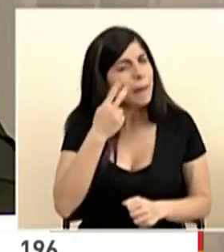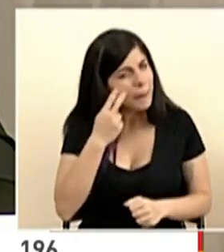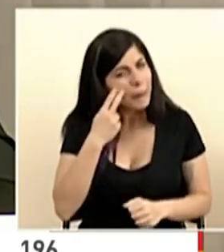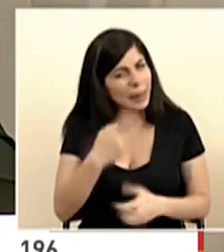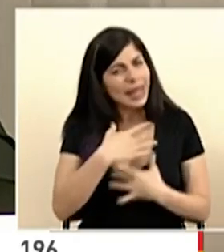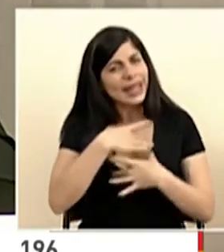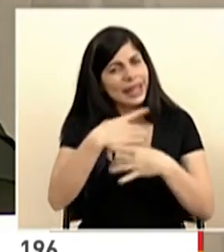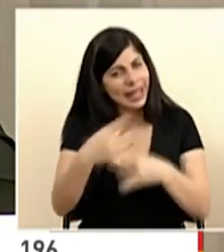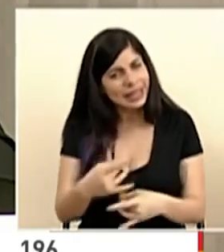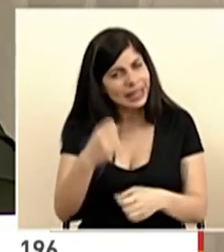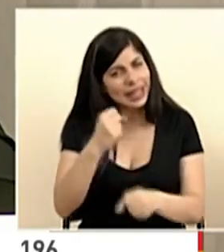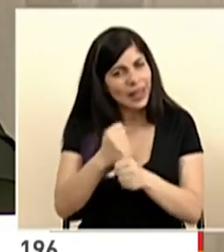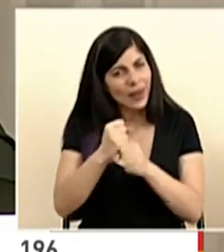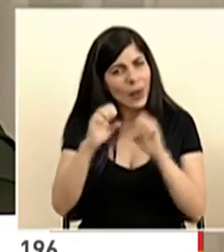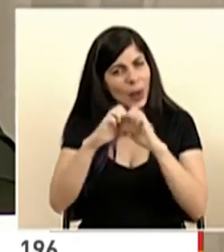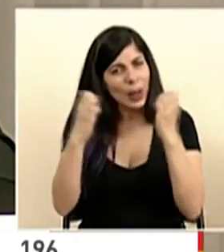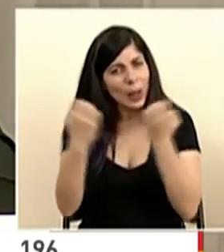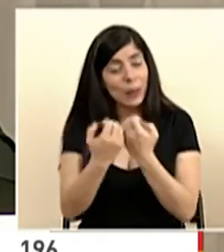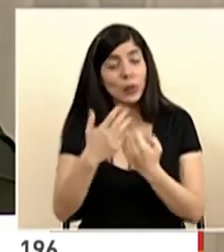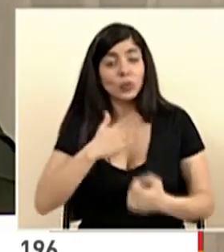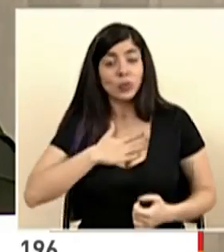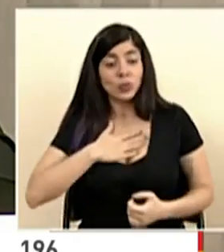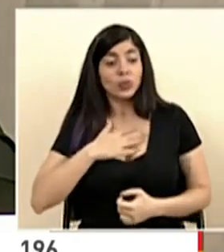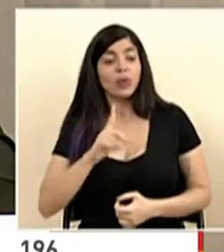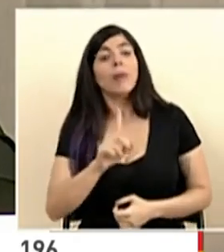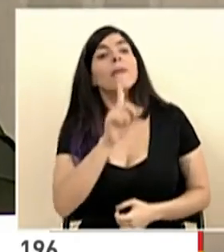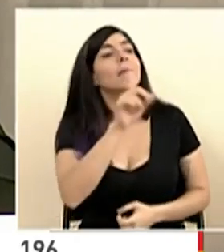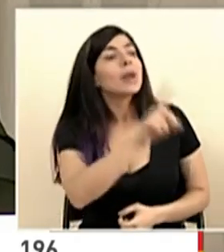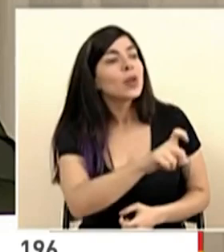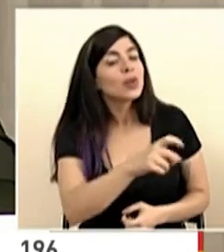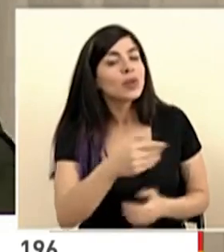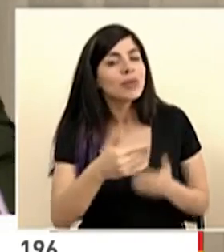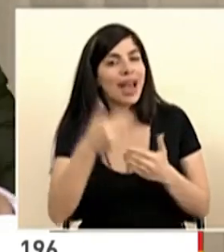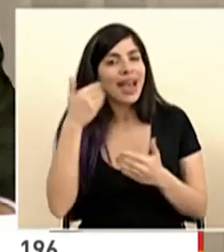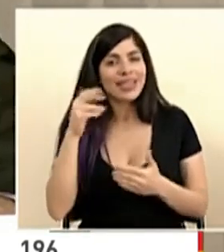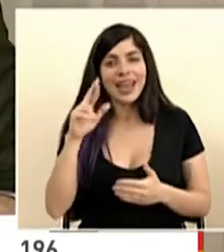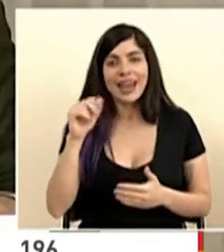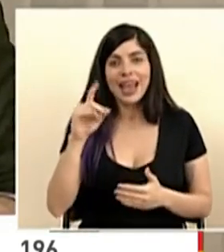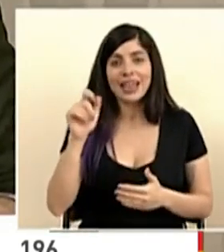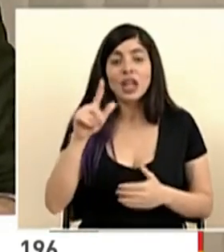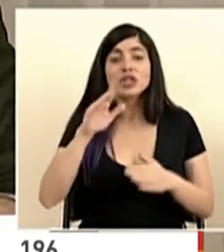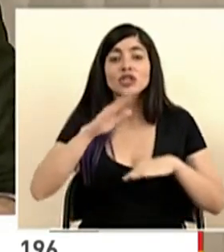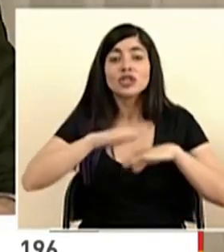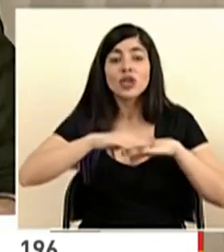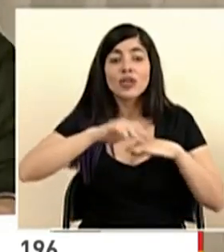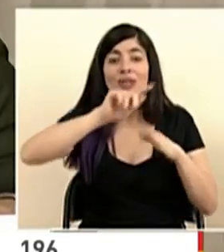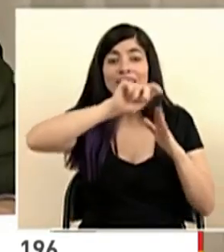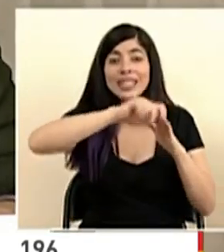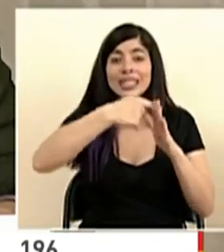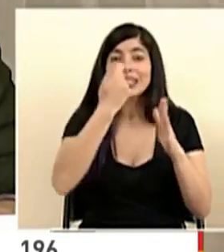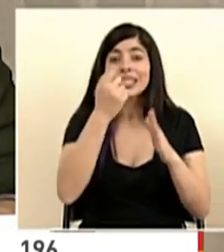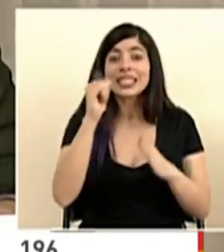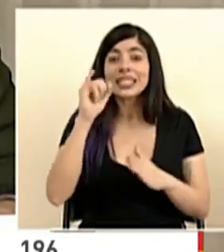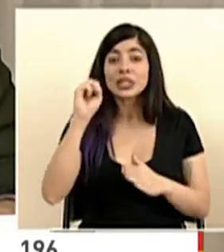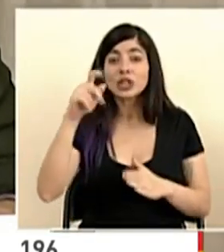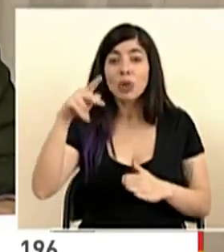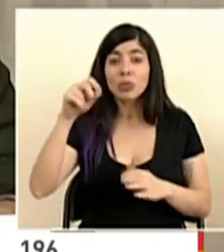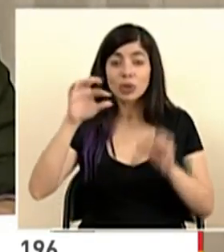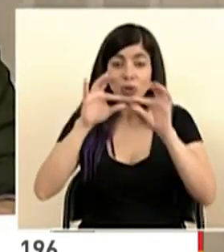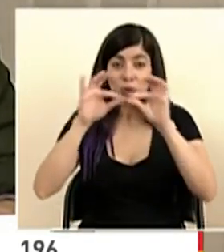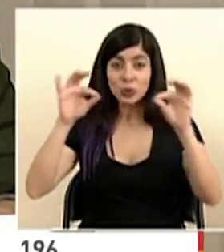lo curioso que es esto de trabajar en equipo yo le consultaba antes a don Randall sobre los hisopos y me